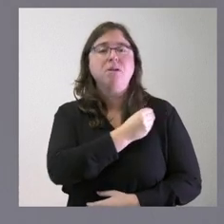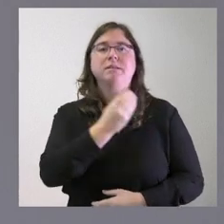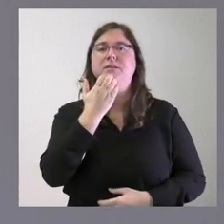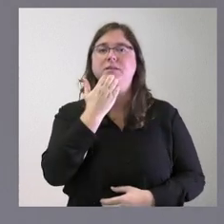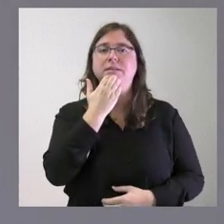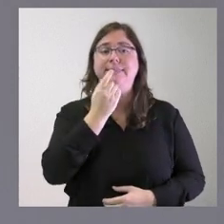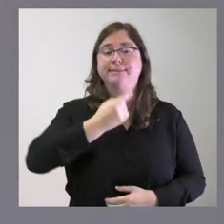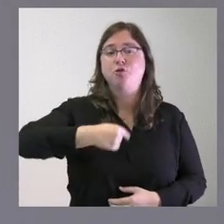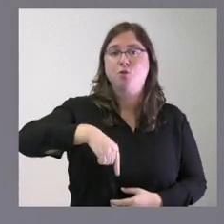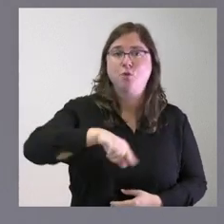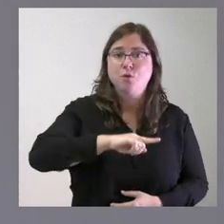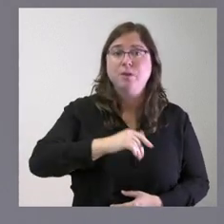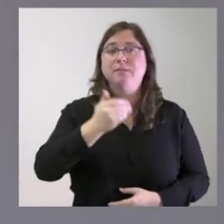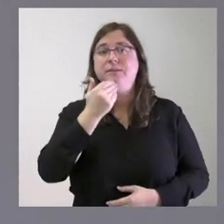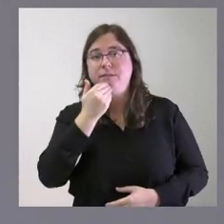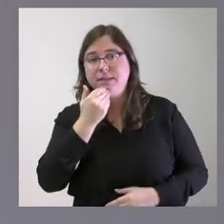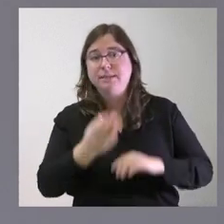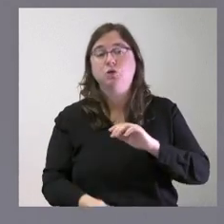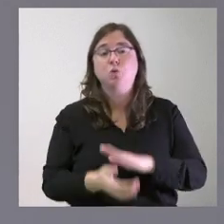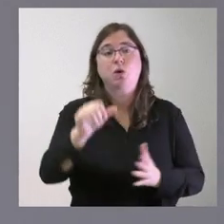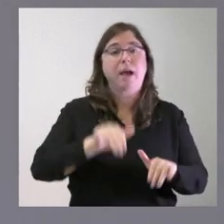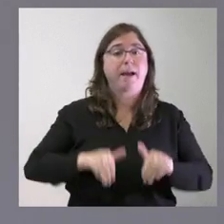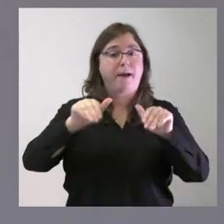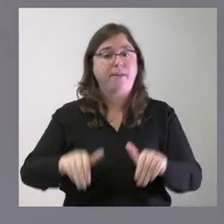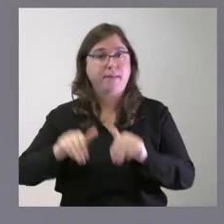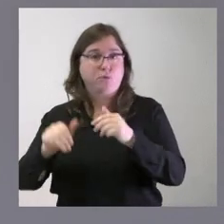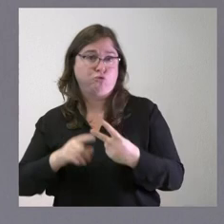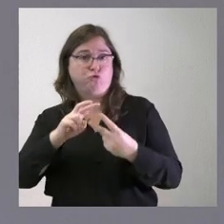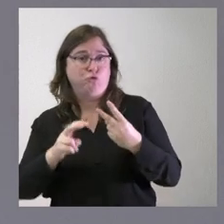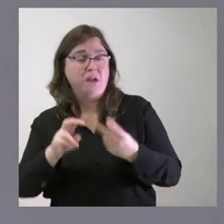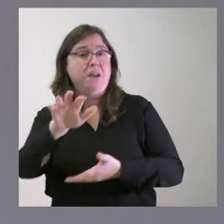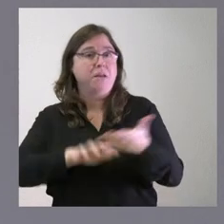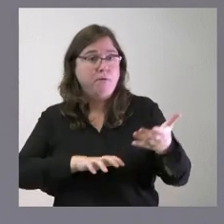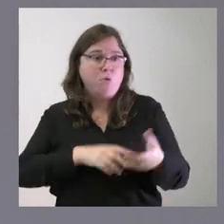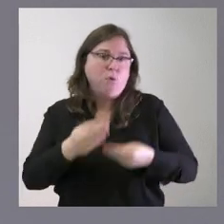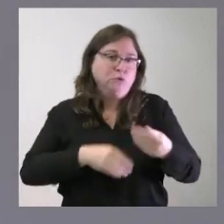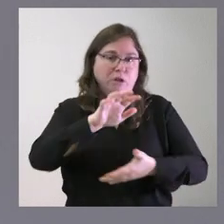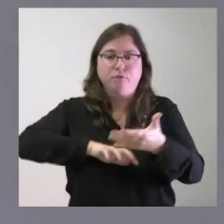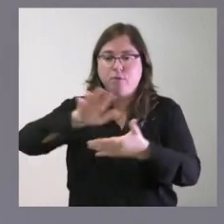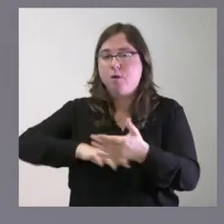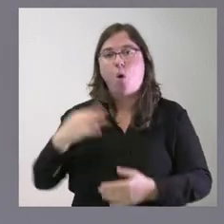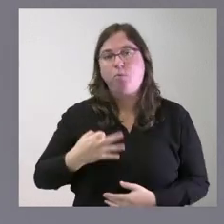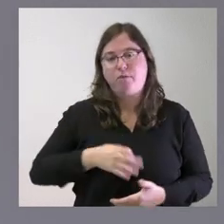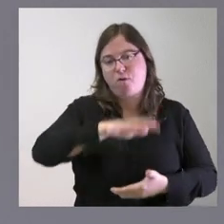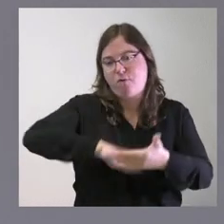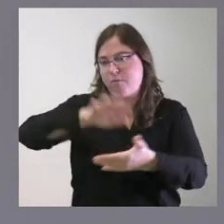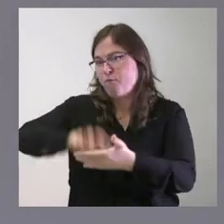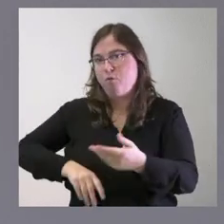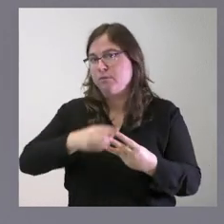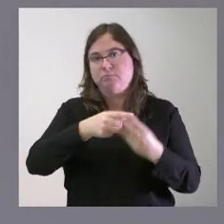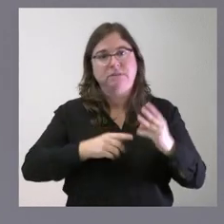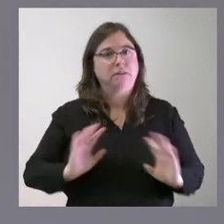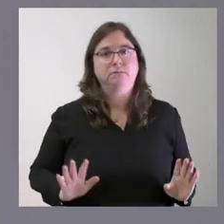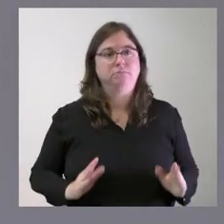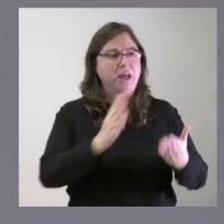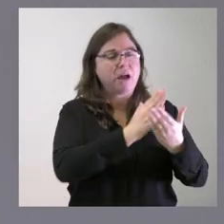nosotros ante la existencia de otras candidaturas que también solicitan informe hemos hecho informes pues sí nuestra obligación también es presentar y estudiar